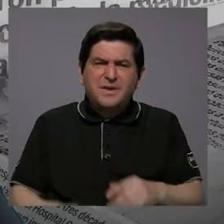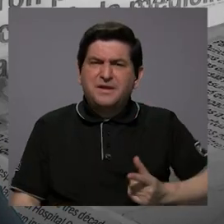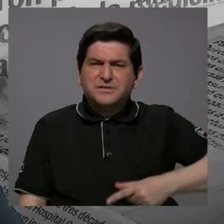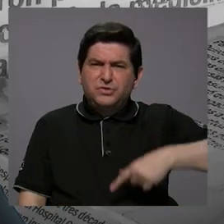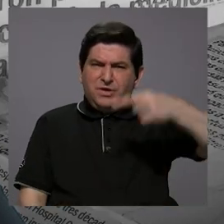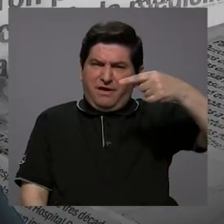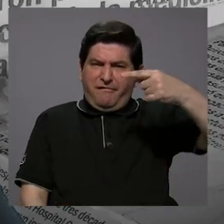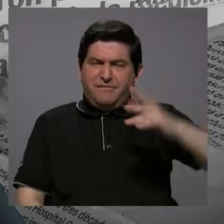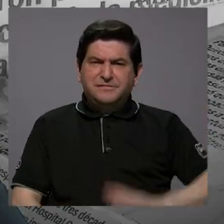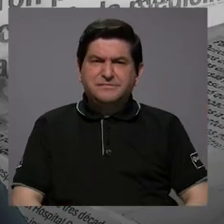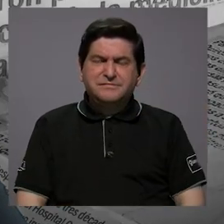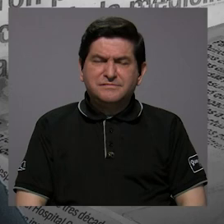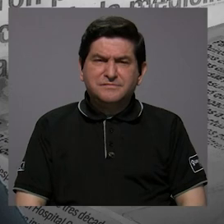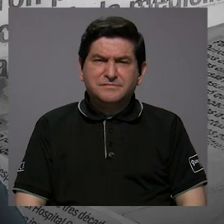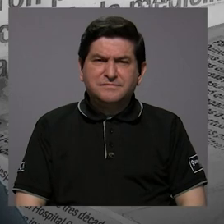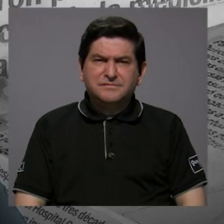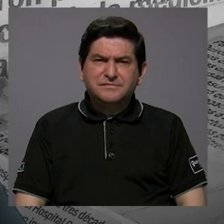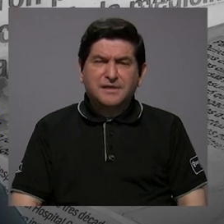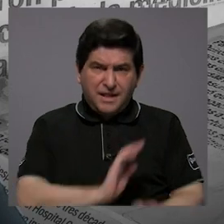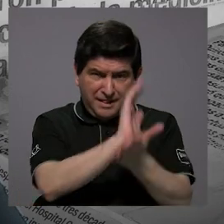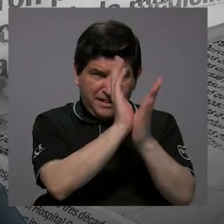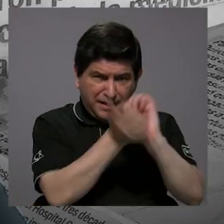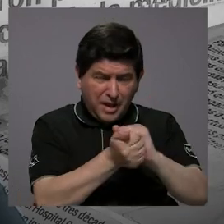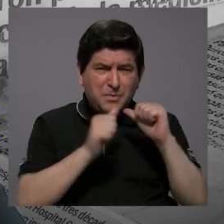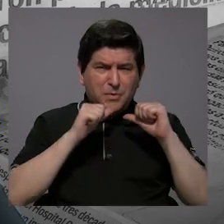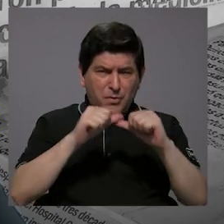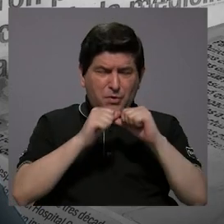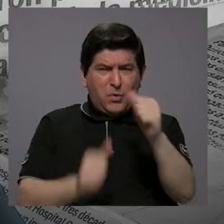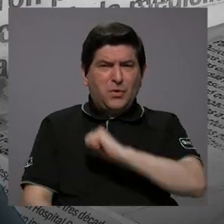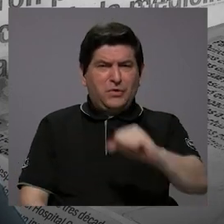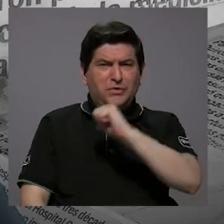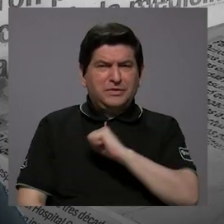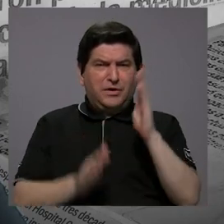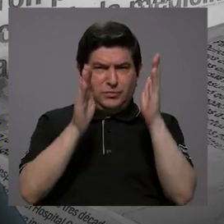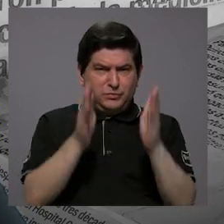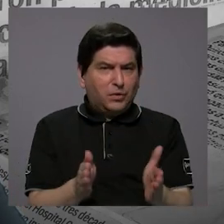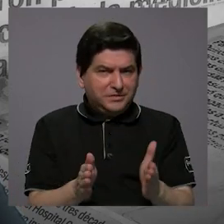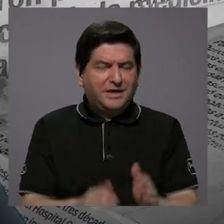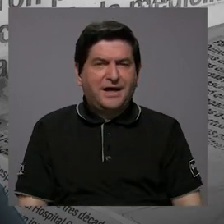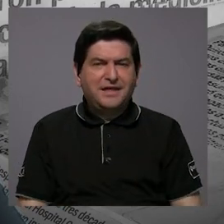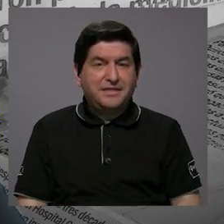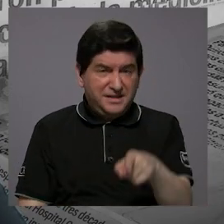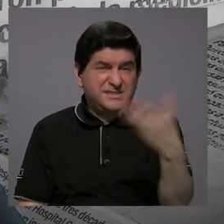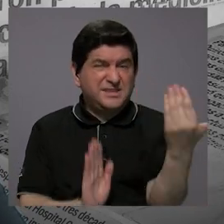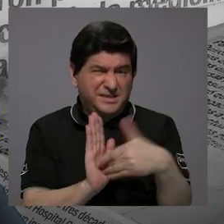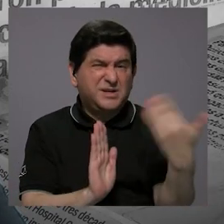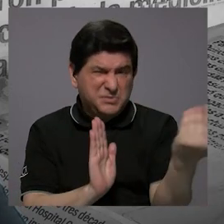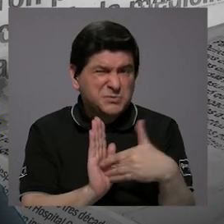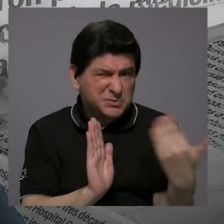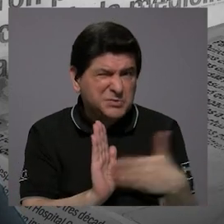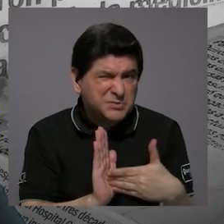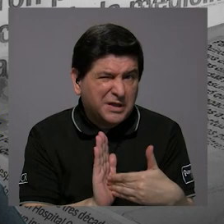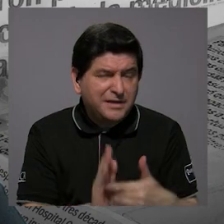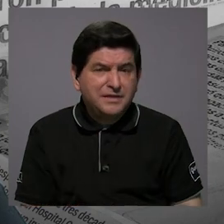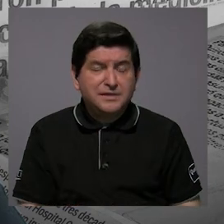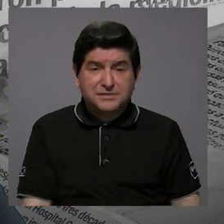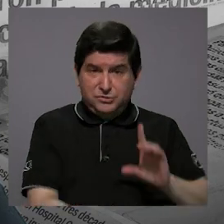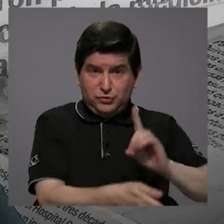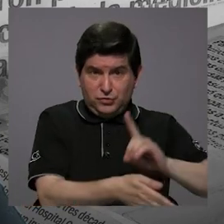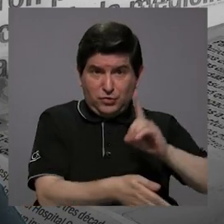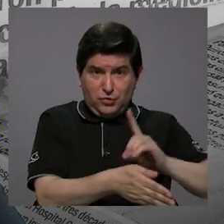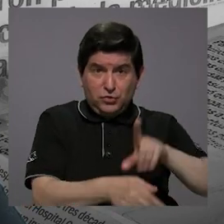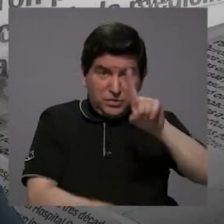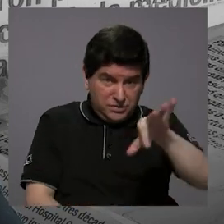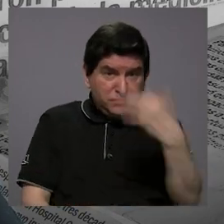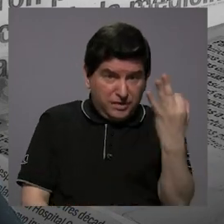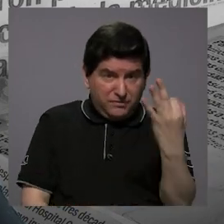gerencia? ¿El cambio constante de autoridades les ha afectado a ustedes como médicos